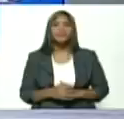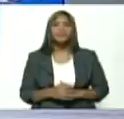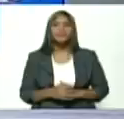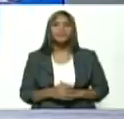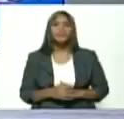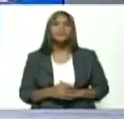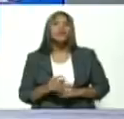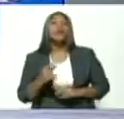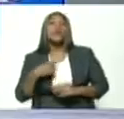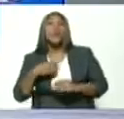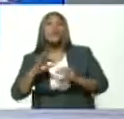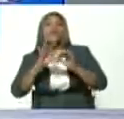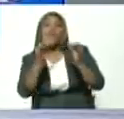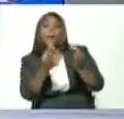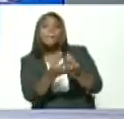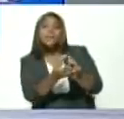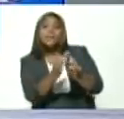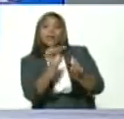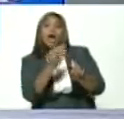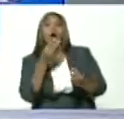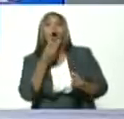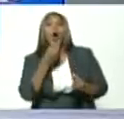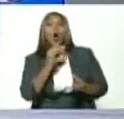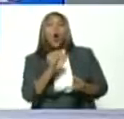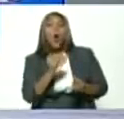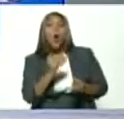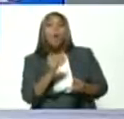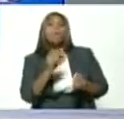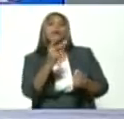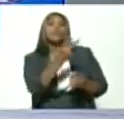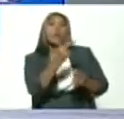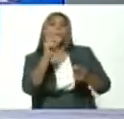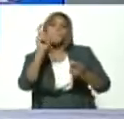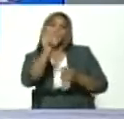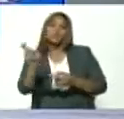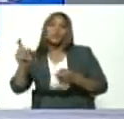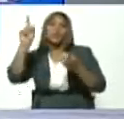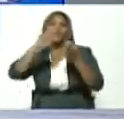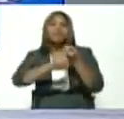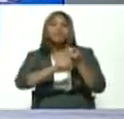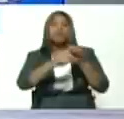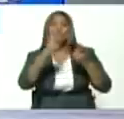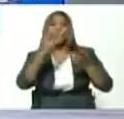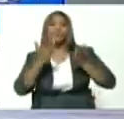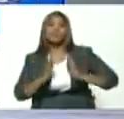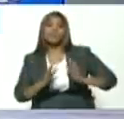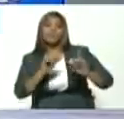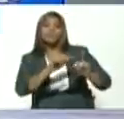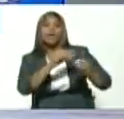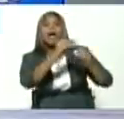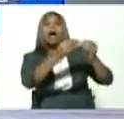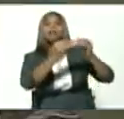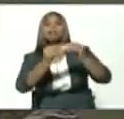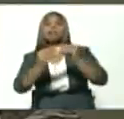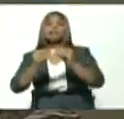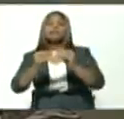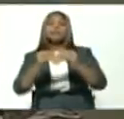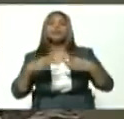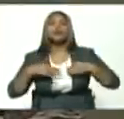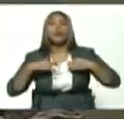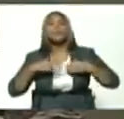familia, una juventud, una familia joven, matrimonio joven con sus dos niños que se puso a hacer pijamas de Navidad